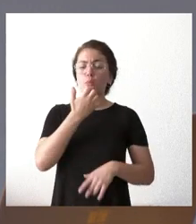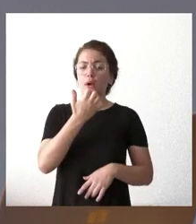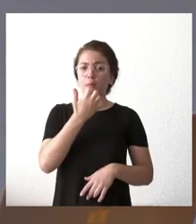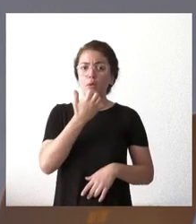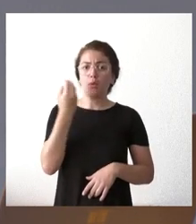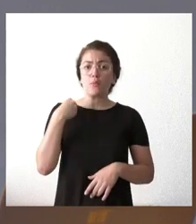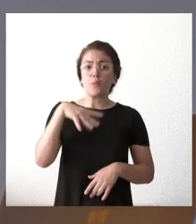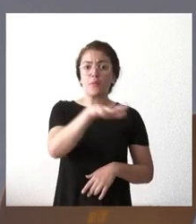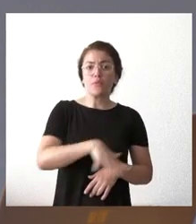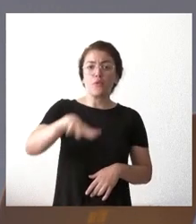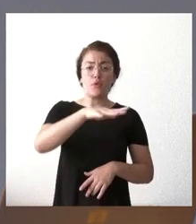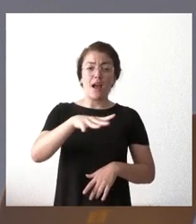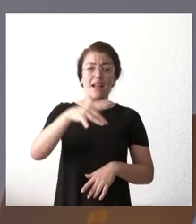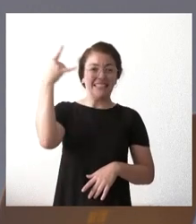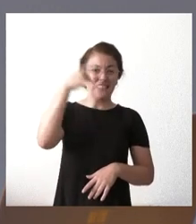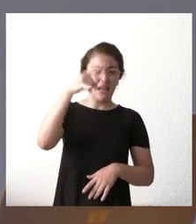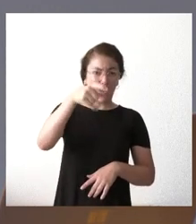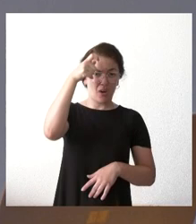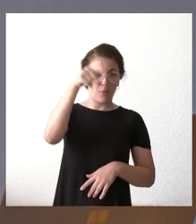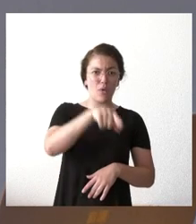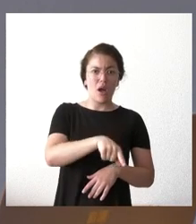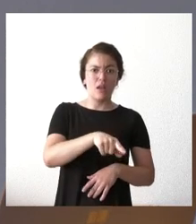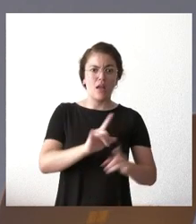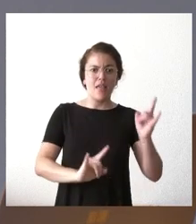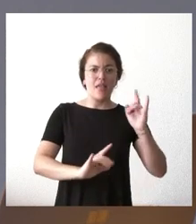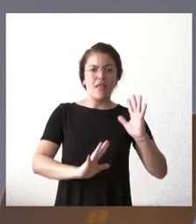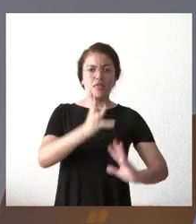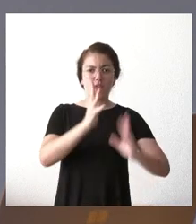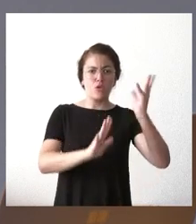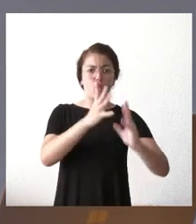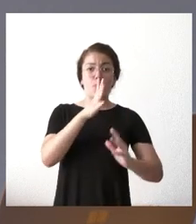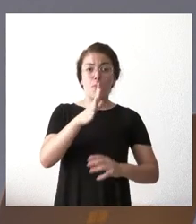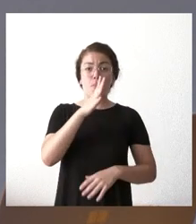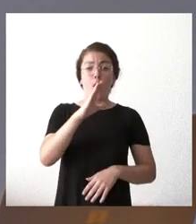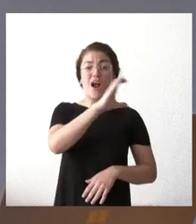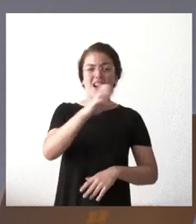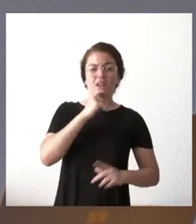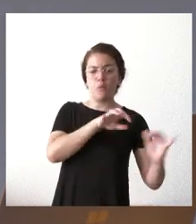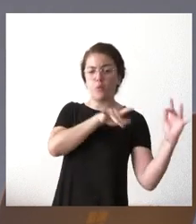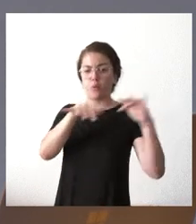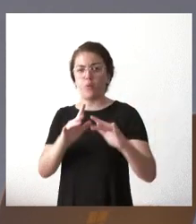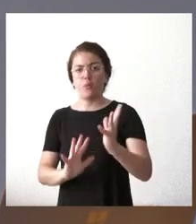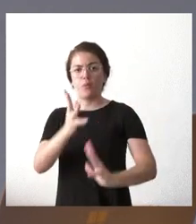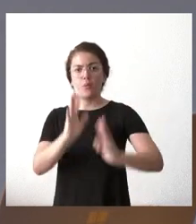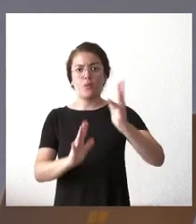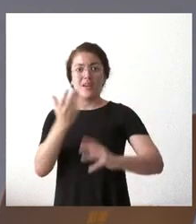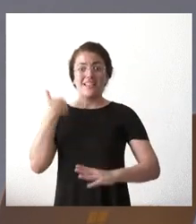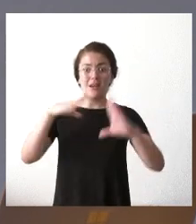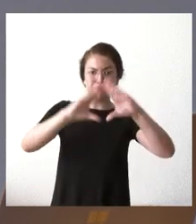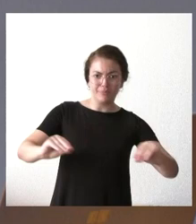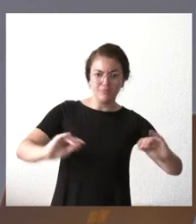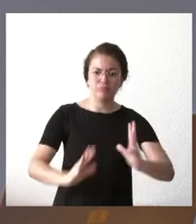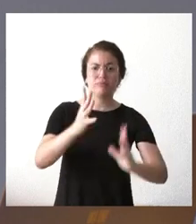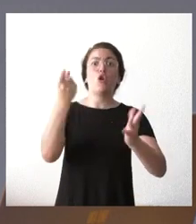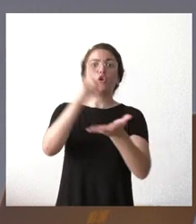Monsau en Salamanta, un incendio importado por tres veces de Cáceres, una primera vez que se extinguió, una segunda vez que volvió a entrar, se extinguió y otra